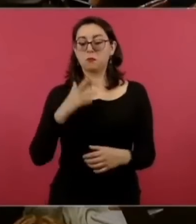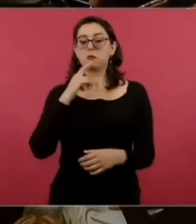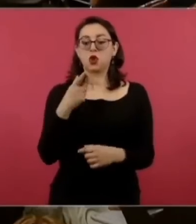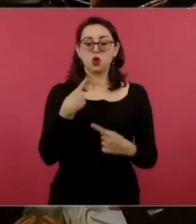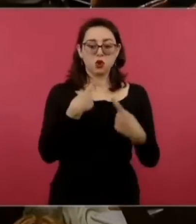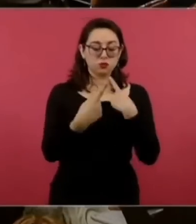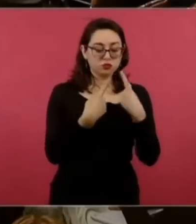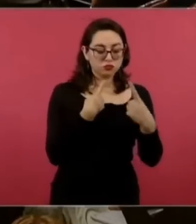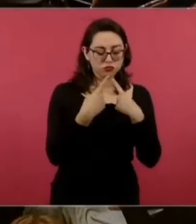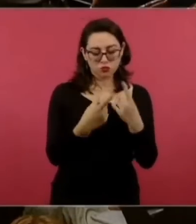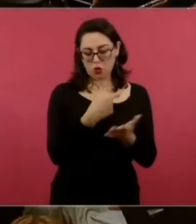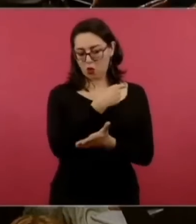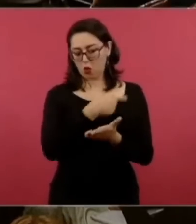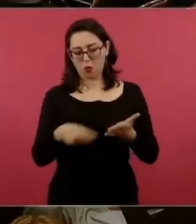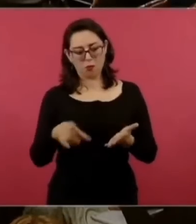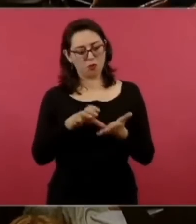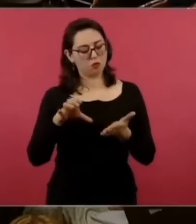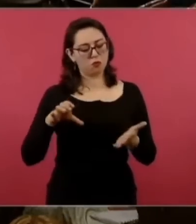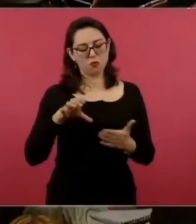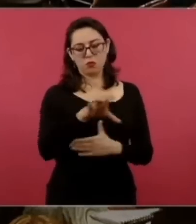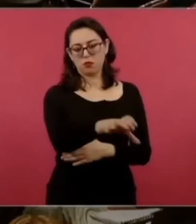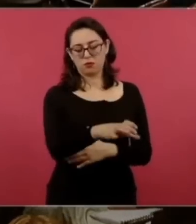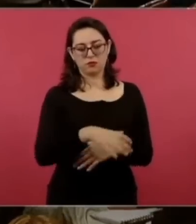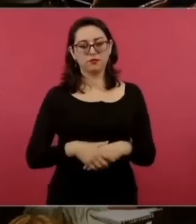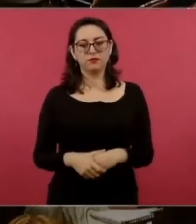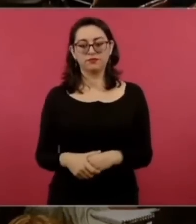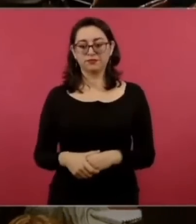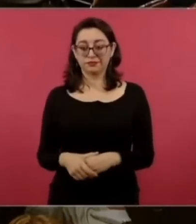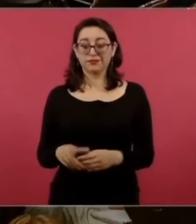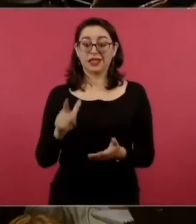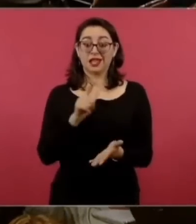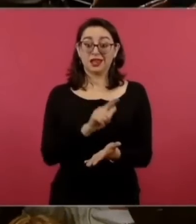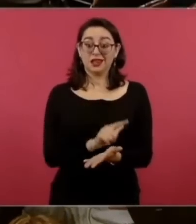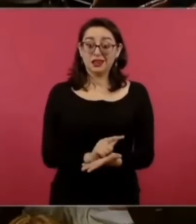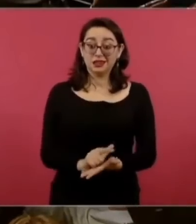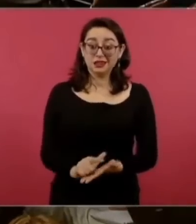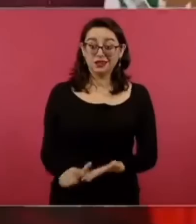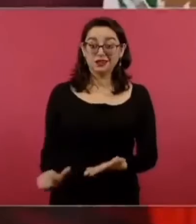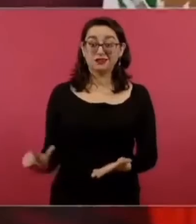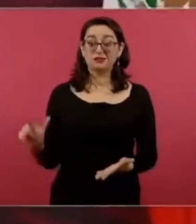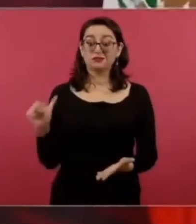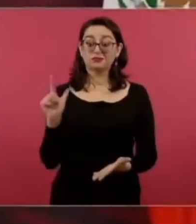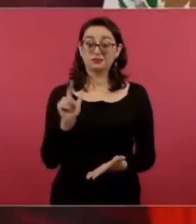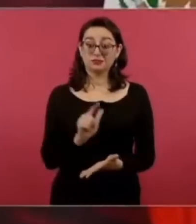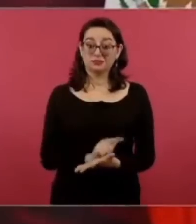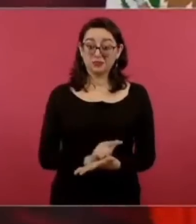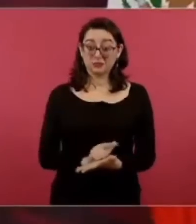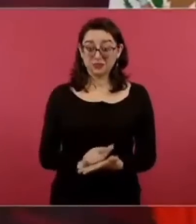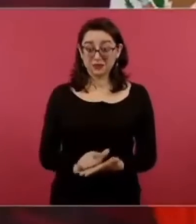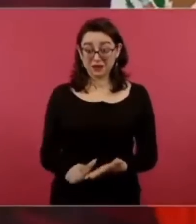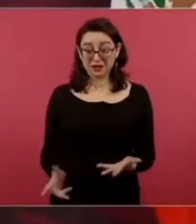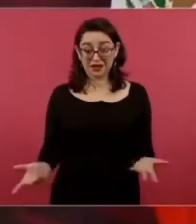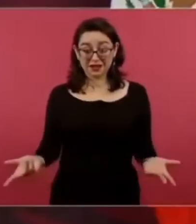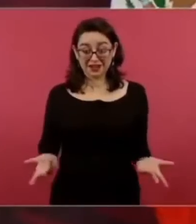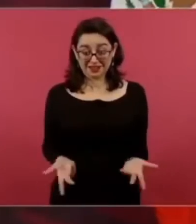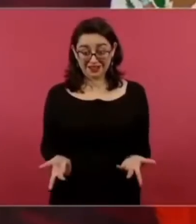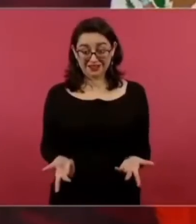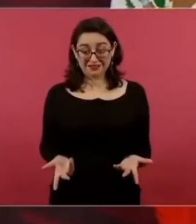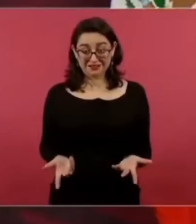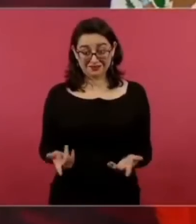limpiando pero esta es una parte de el porqué